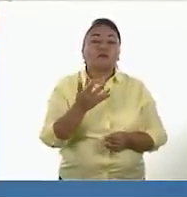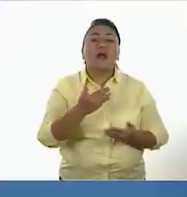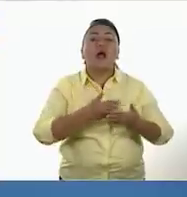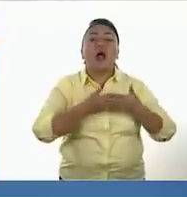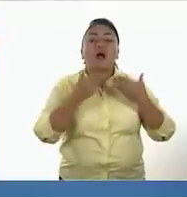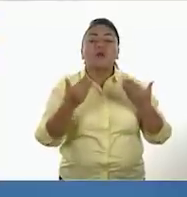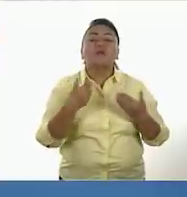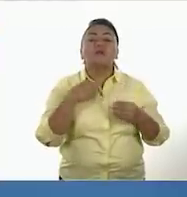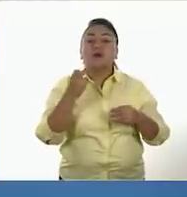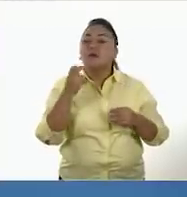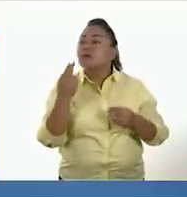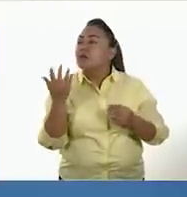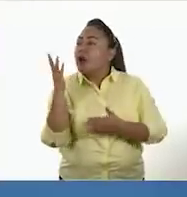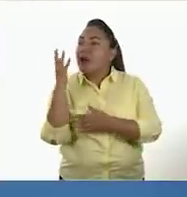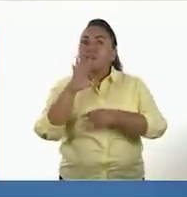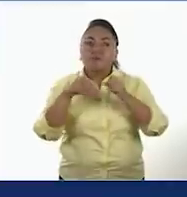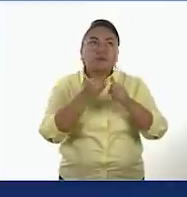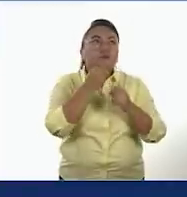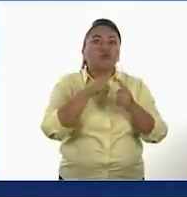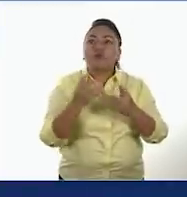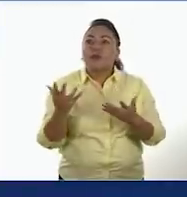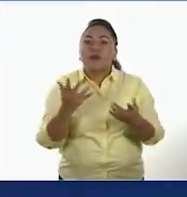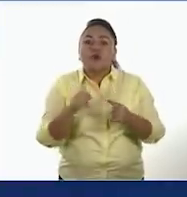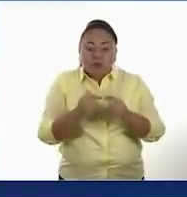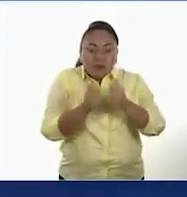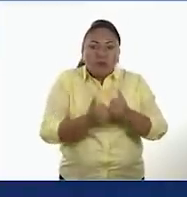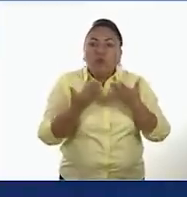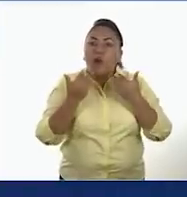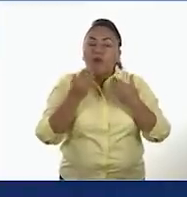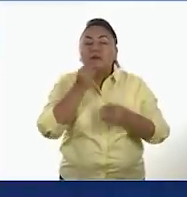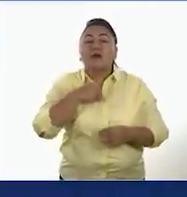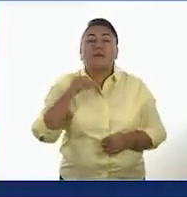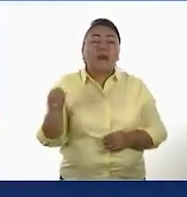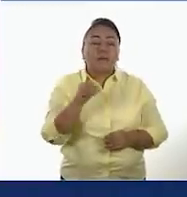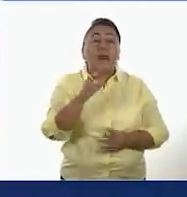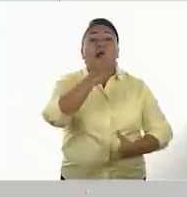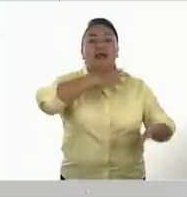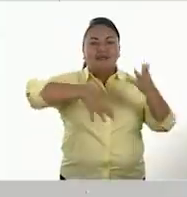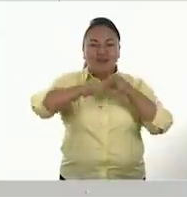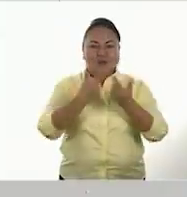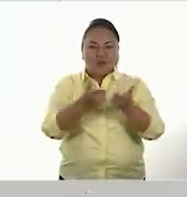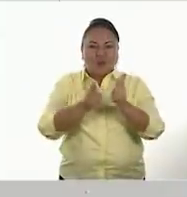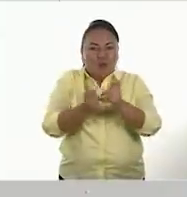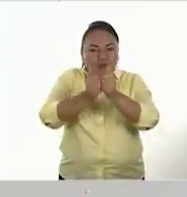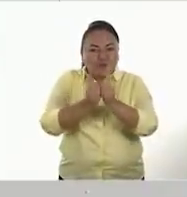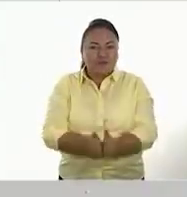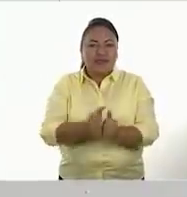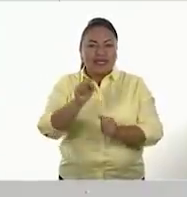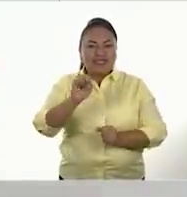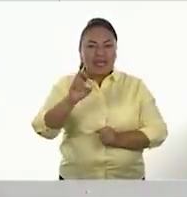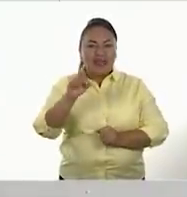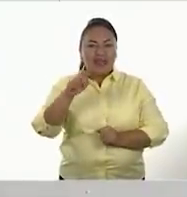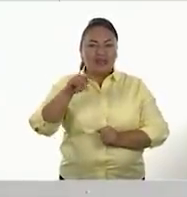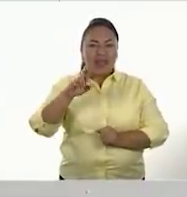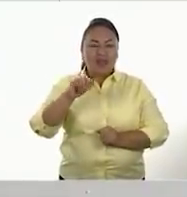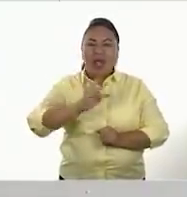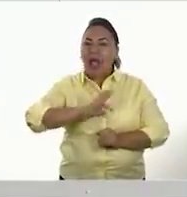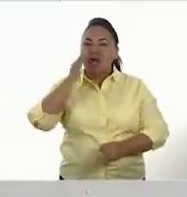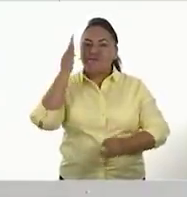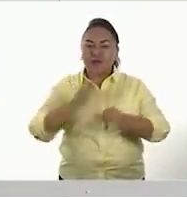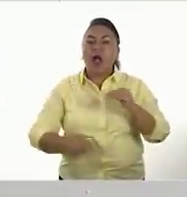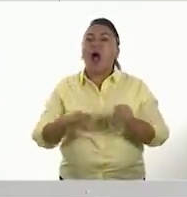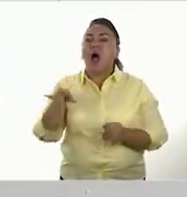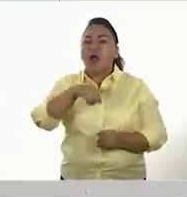de un lugar a otro. No tenían donde poderse quedar. Ok. Y en los grupos sedentarios aprovecharon el uso de esta naturaleza ya,